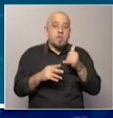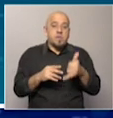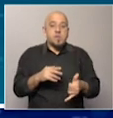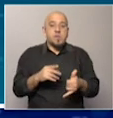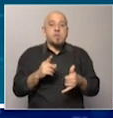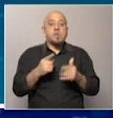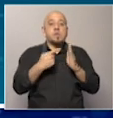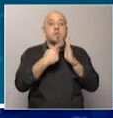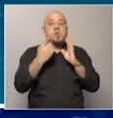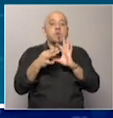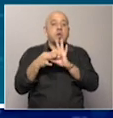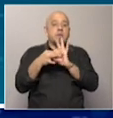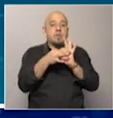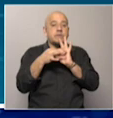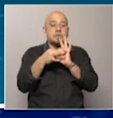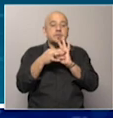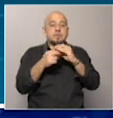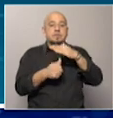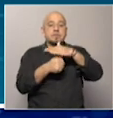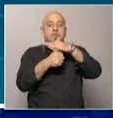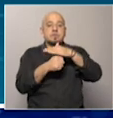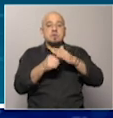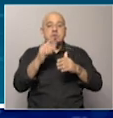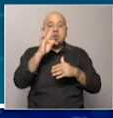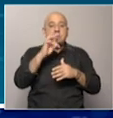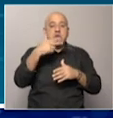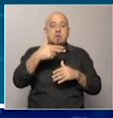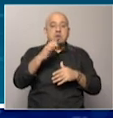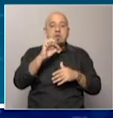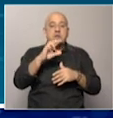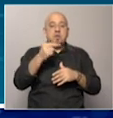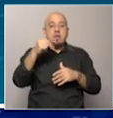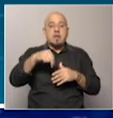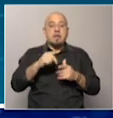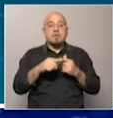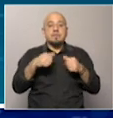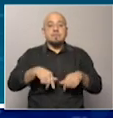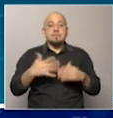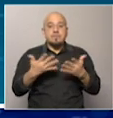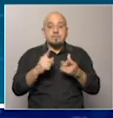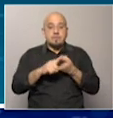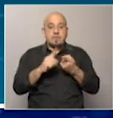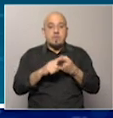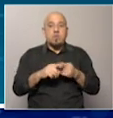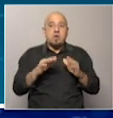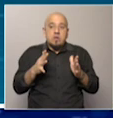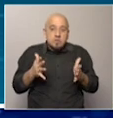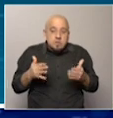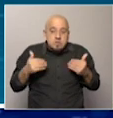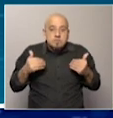punto de unión con las autoridades de Teirán. Con lo cual ahora este acuerdo que abre la puerta para intensificar, sí,